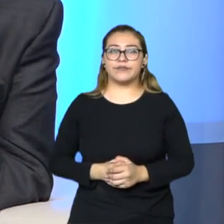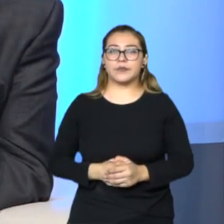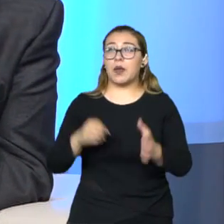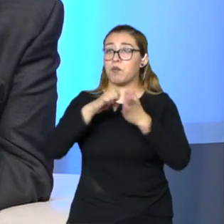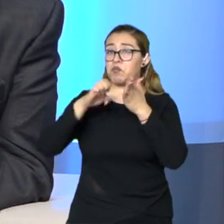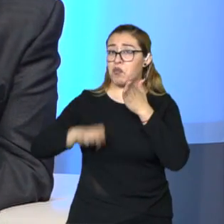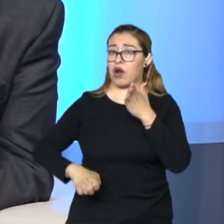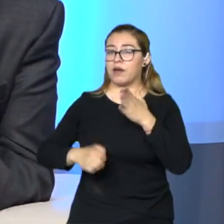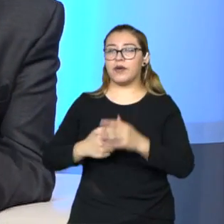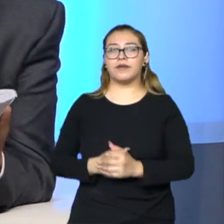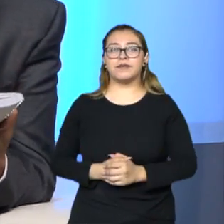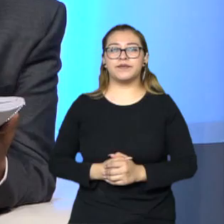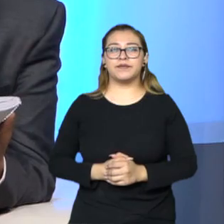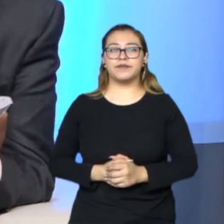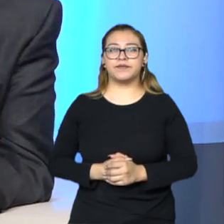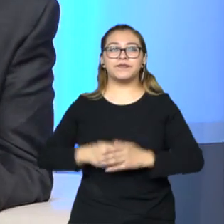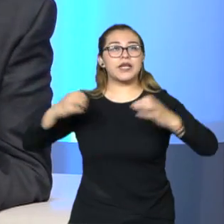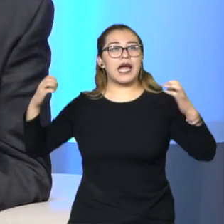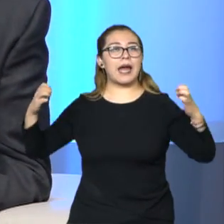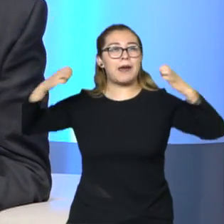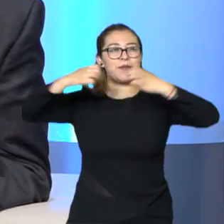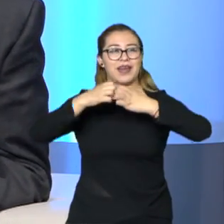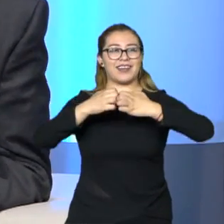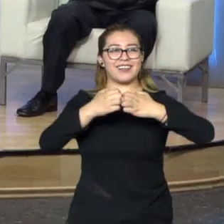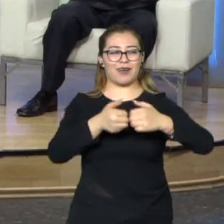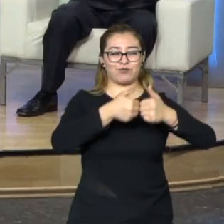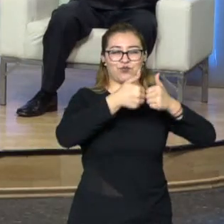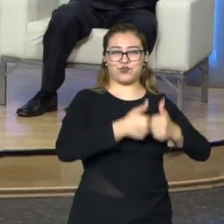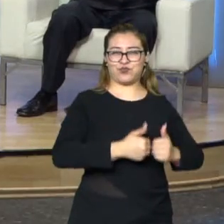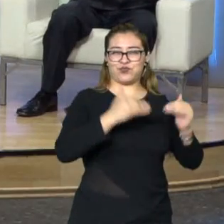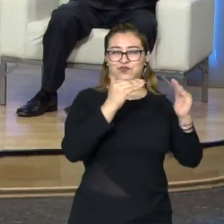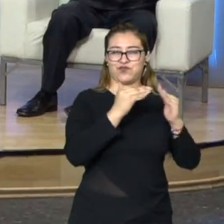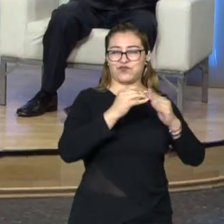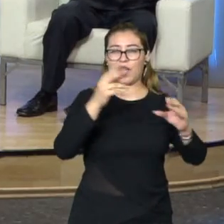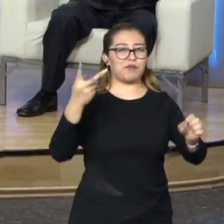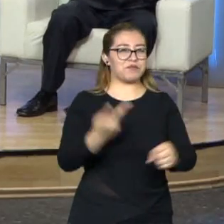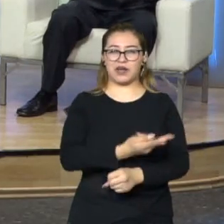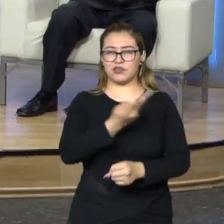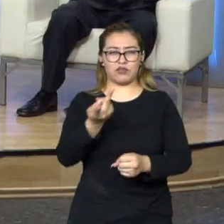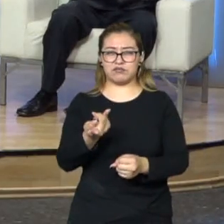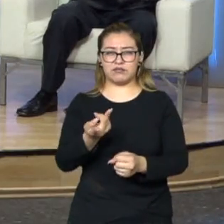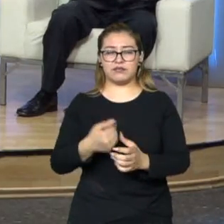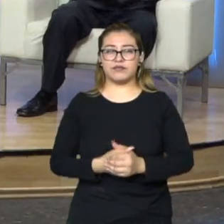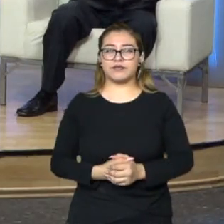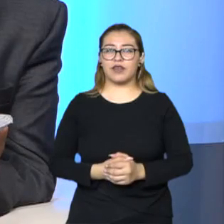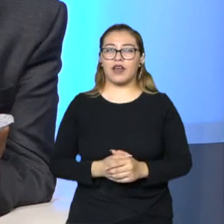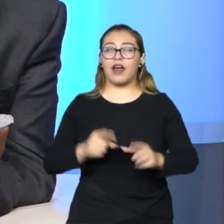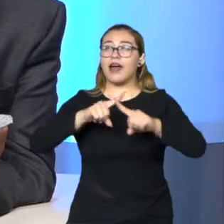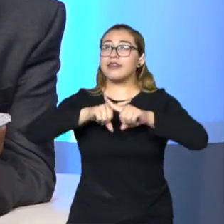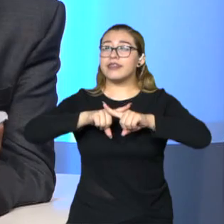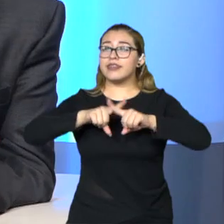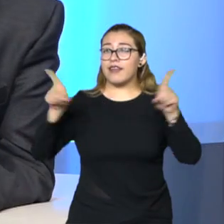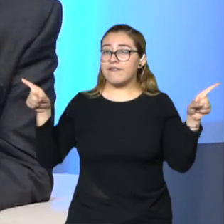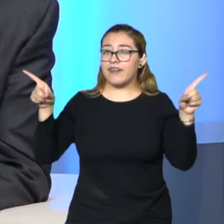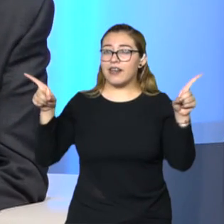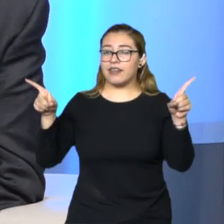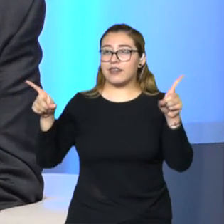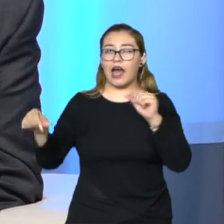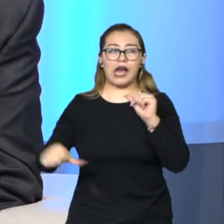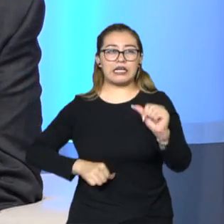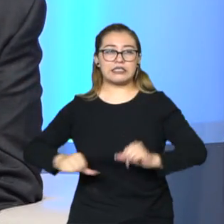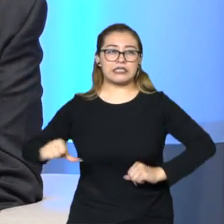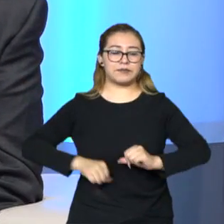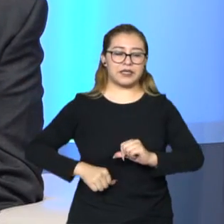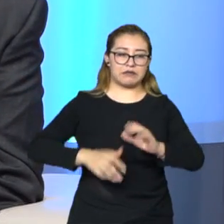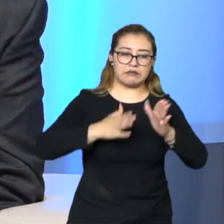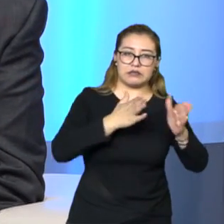pandemia, lo que ocurrió en la cuarentena, Miguel, compañeros. Claro, importante. Este contraste de hechos y de acciones, por un lado,